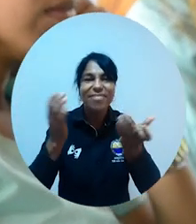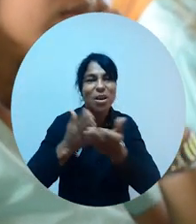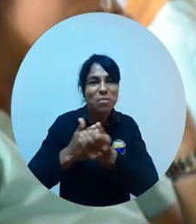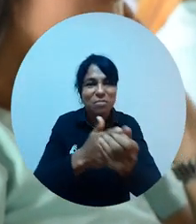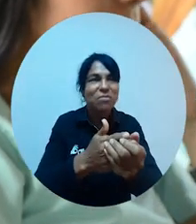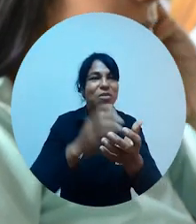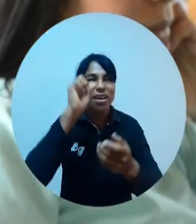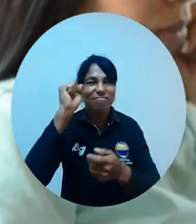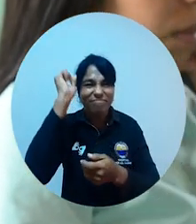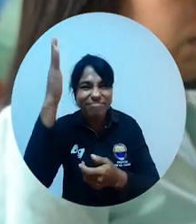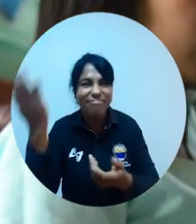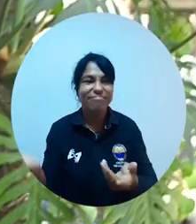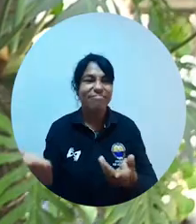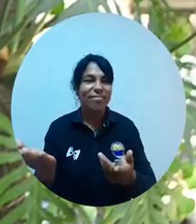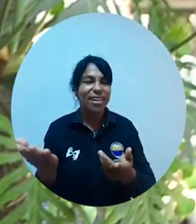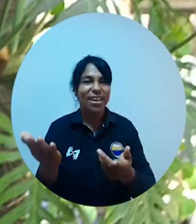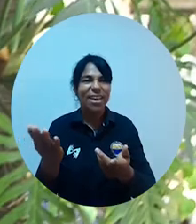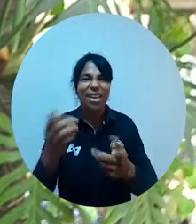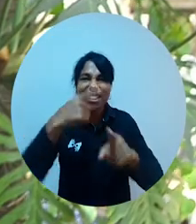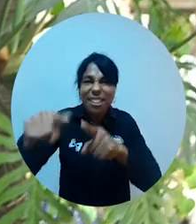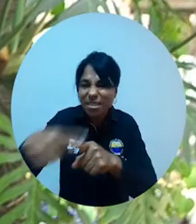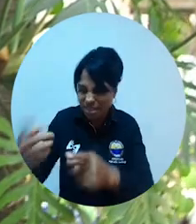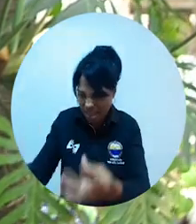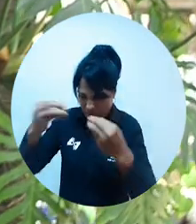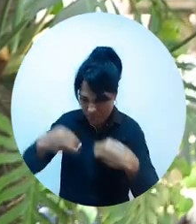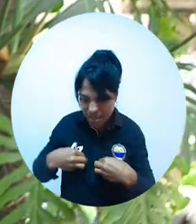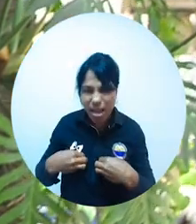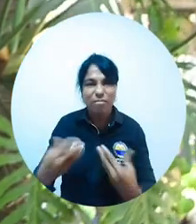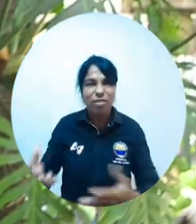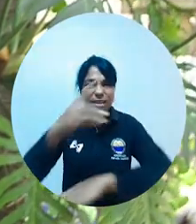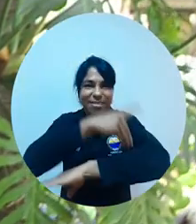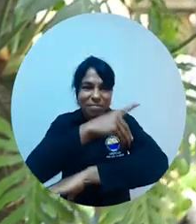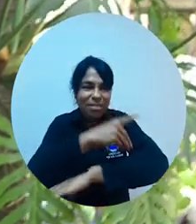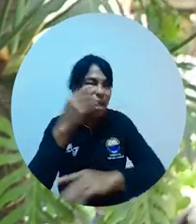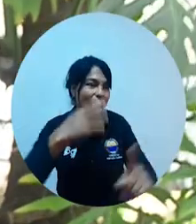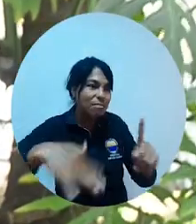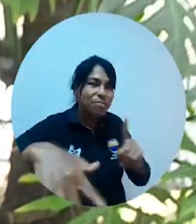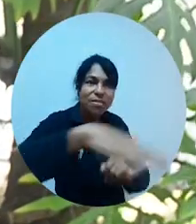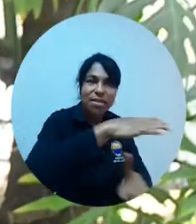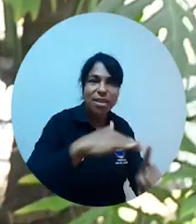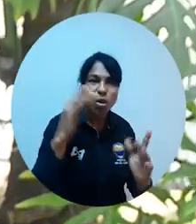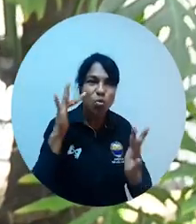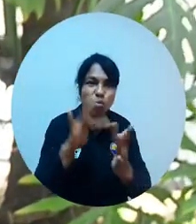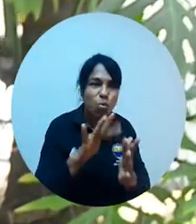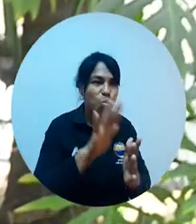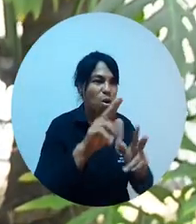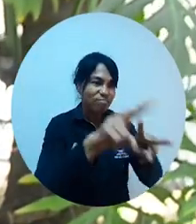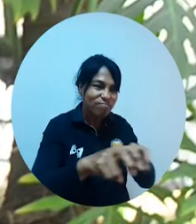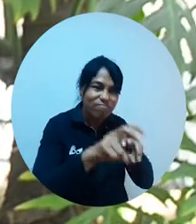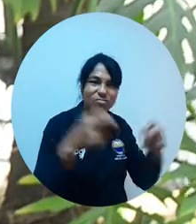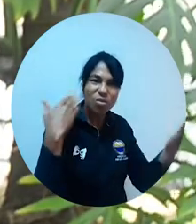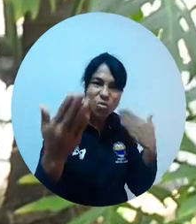metodológicas, didácticas, saberes disciplinares asociados con el contexto rural que muy seguramente les va a